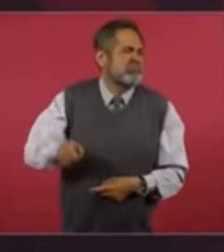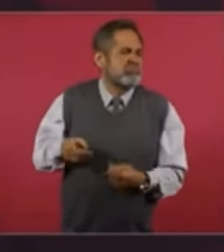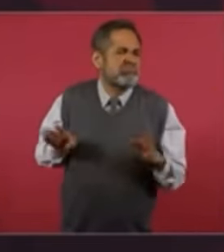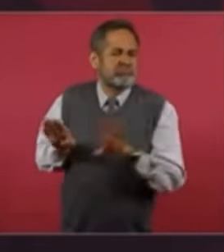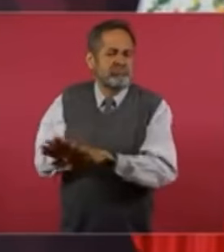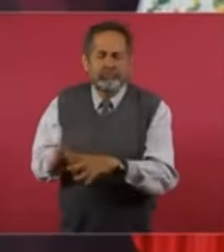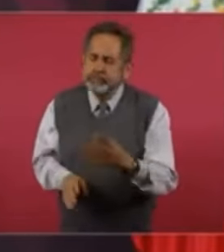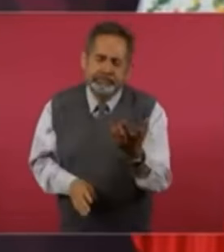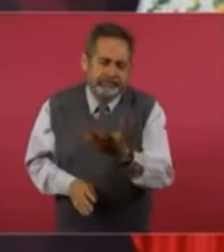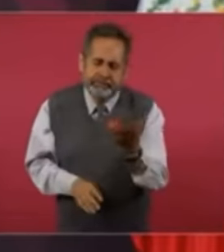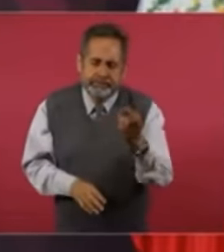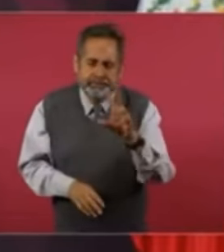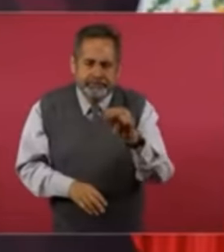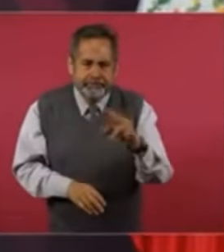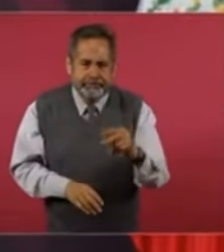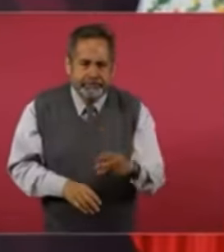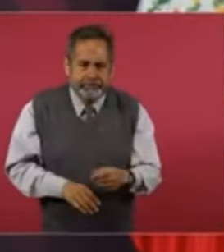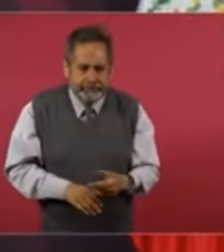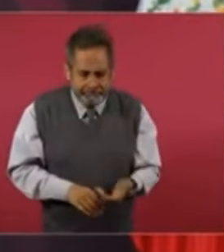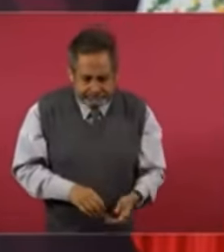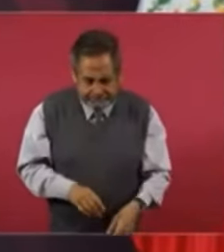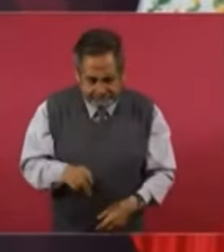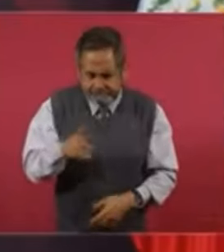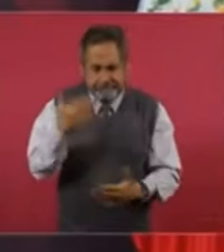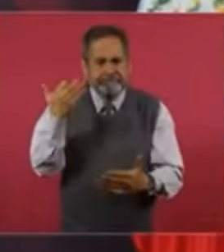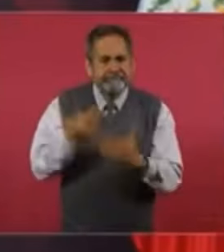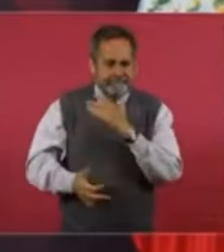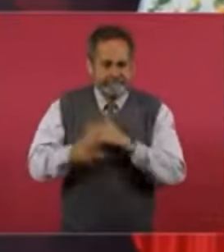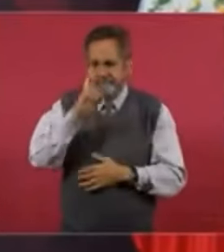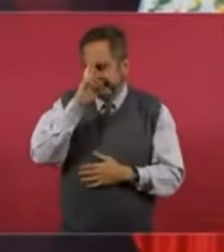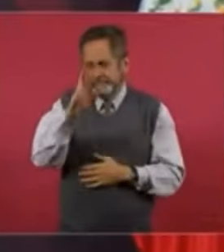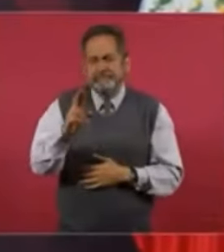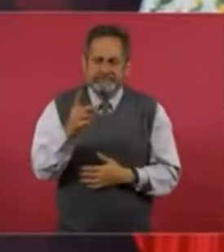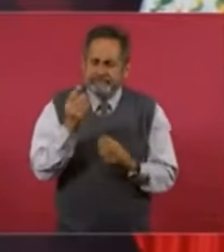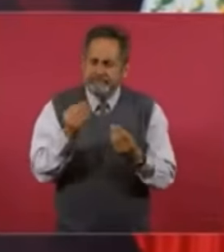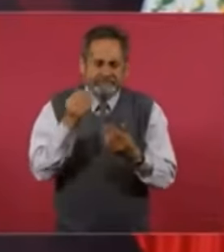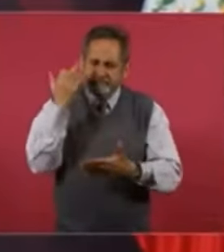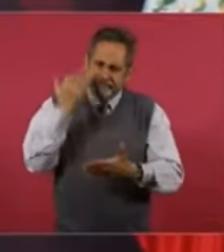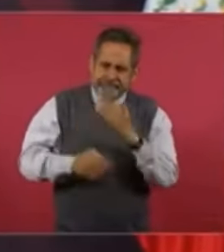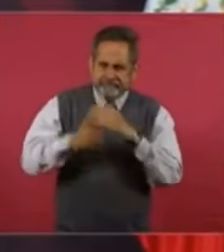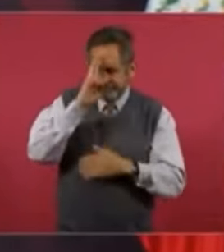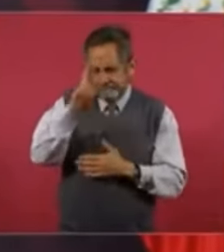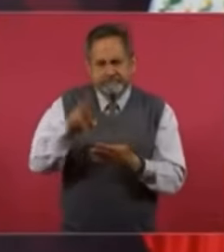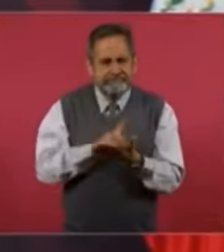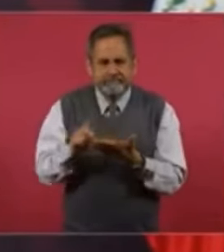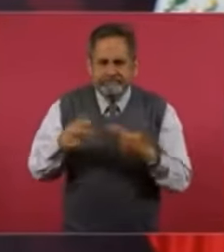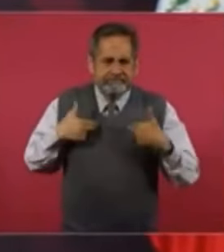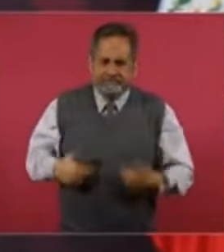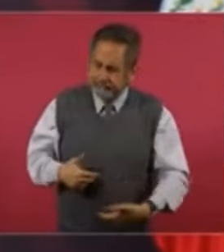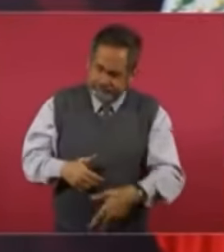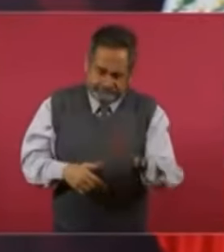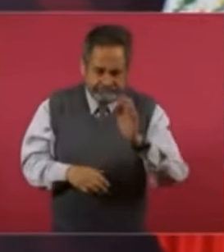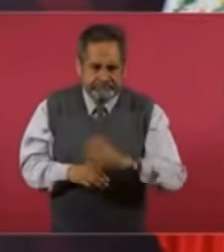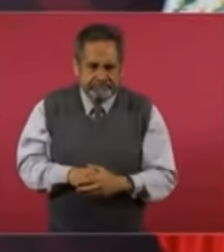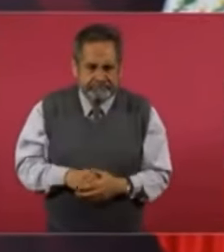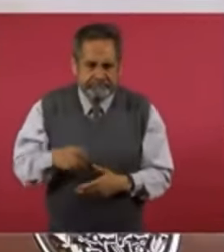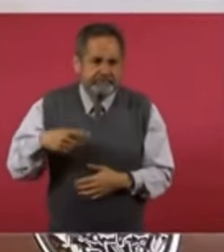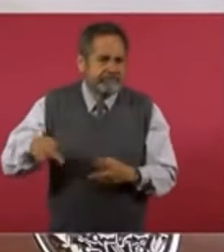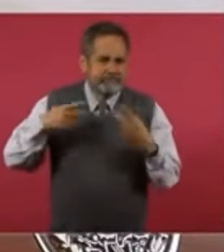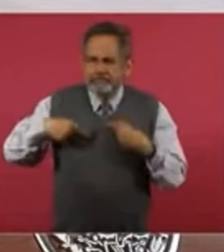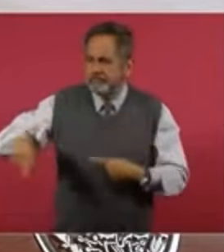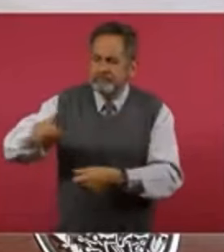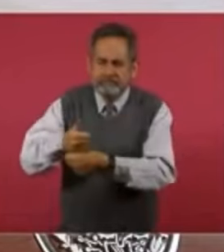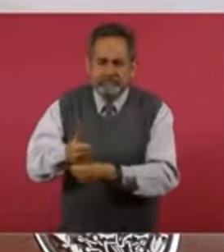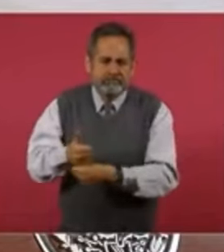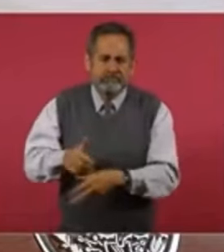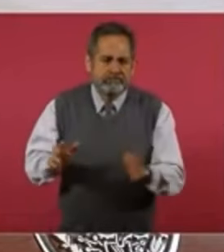Esa es una flagrante violación a los derechos humanos de los pueblos.